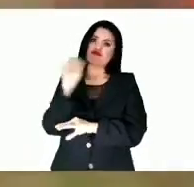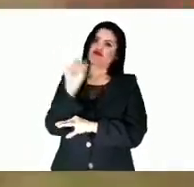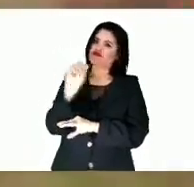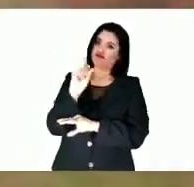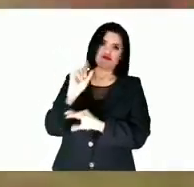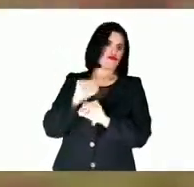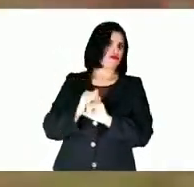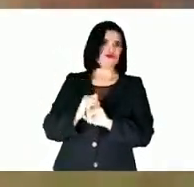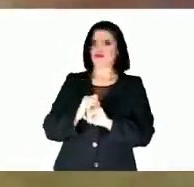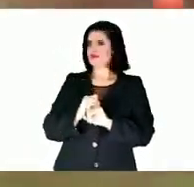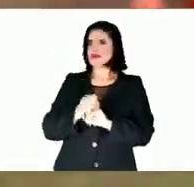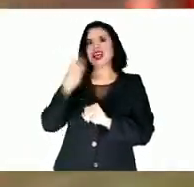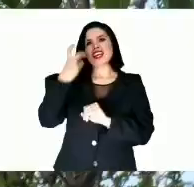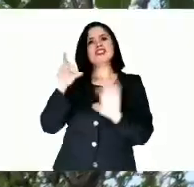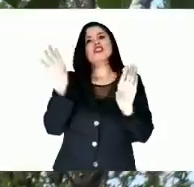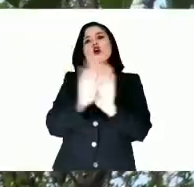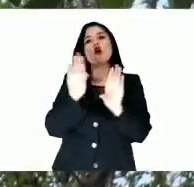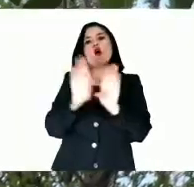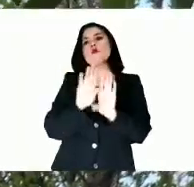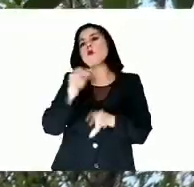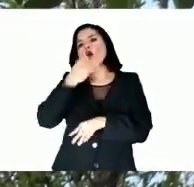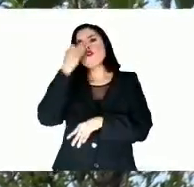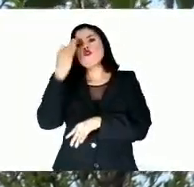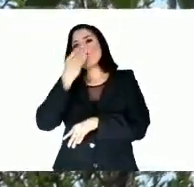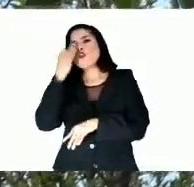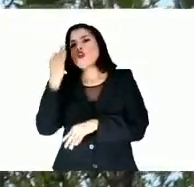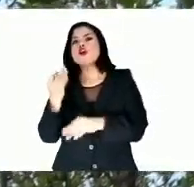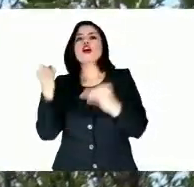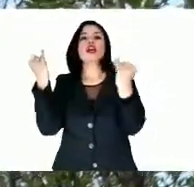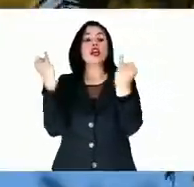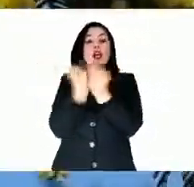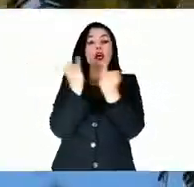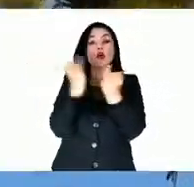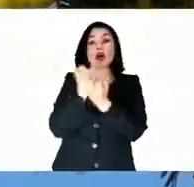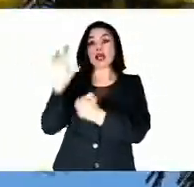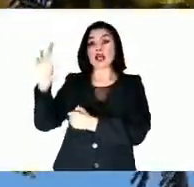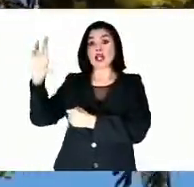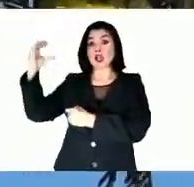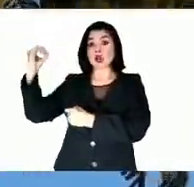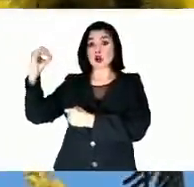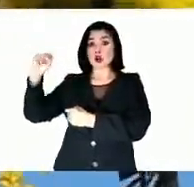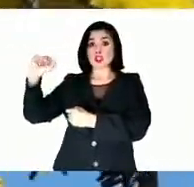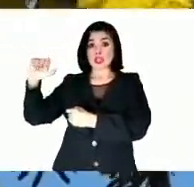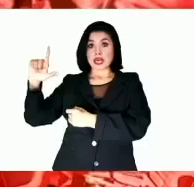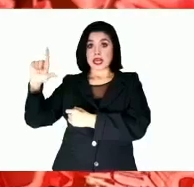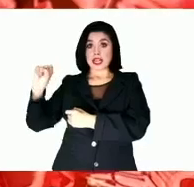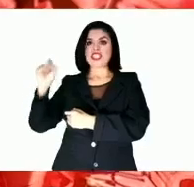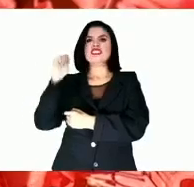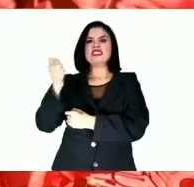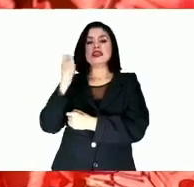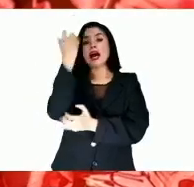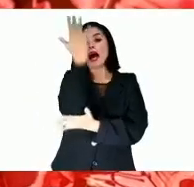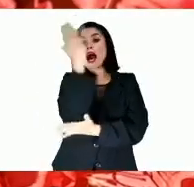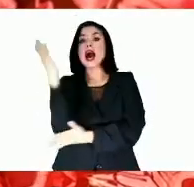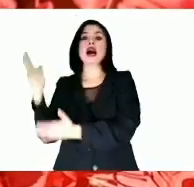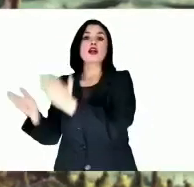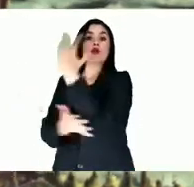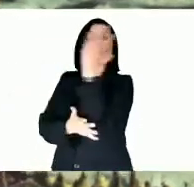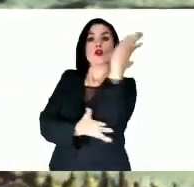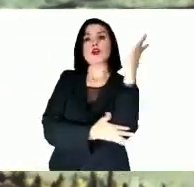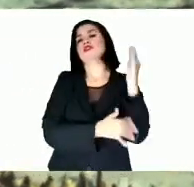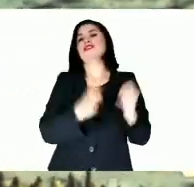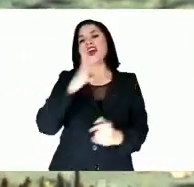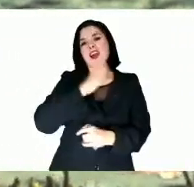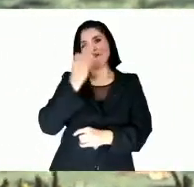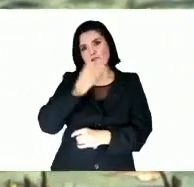Al mencionar rosales de la tierra Bernal Díaz se refiere a árboles floridos. En su historia verdadera de la conquista de la Nueva España